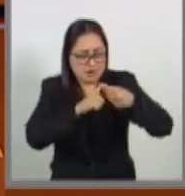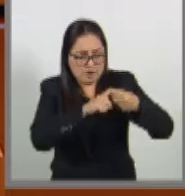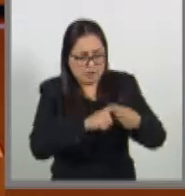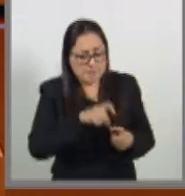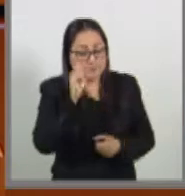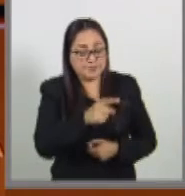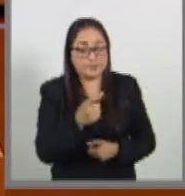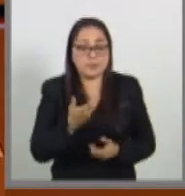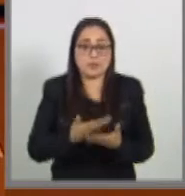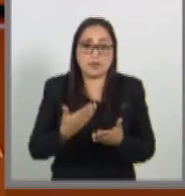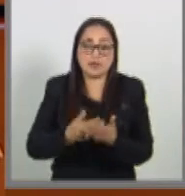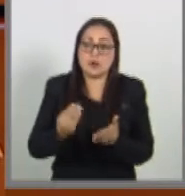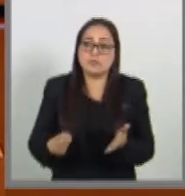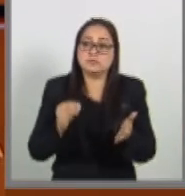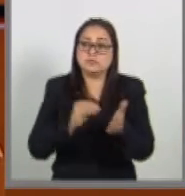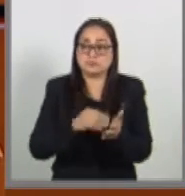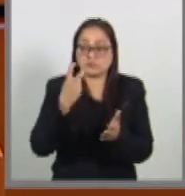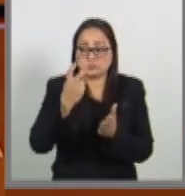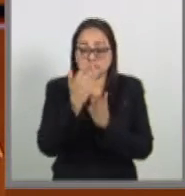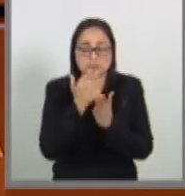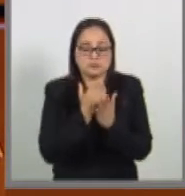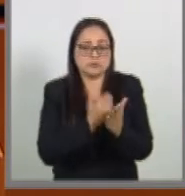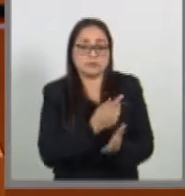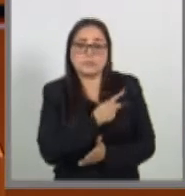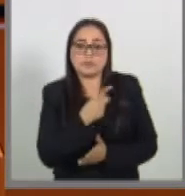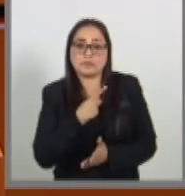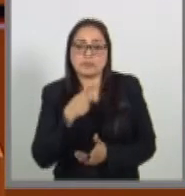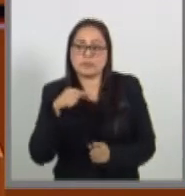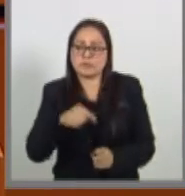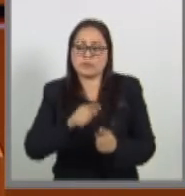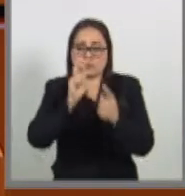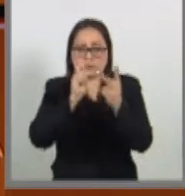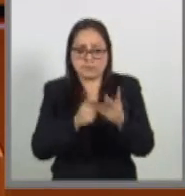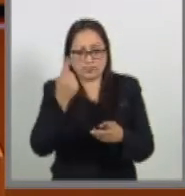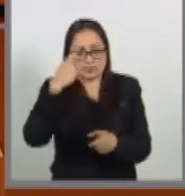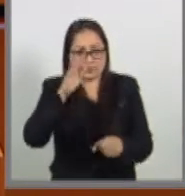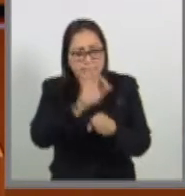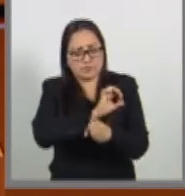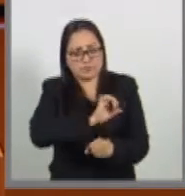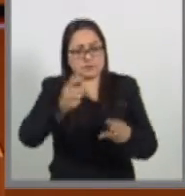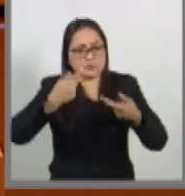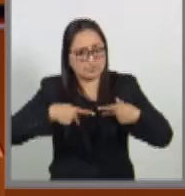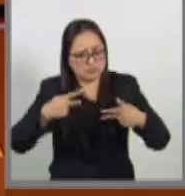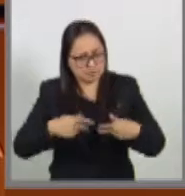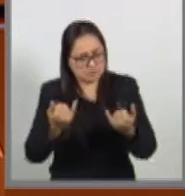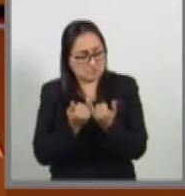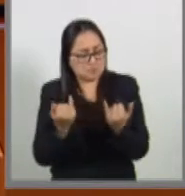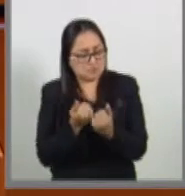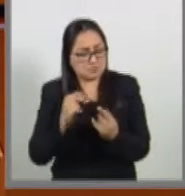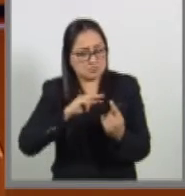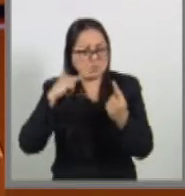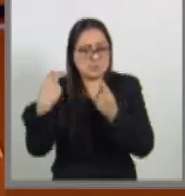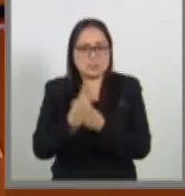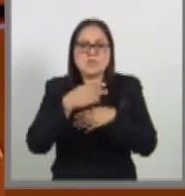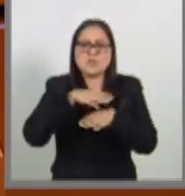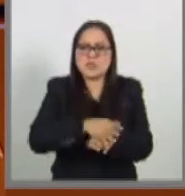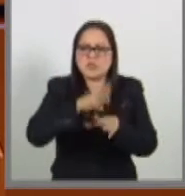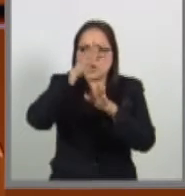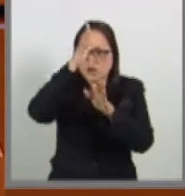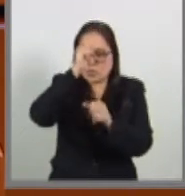insistimos, deben ser interpretadas bajo los principios pro persona y desde el enfoque de